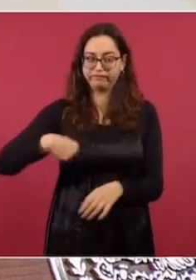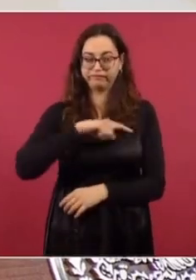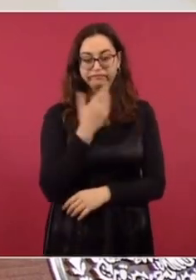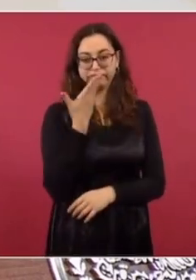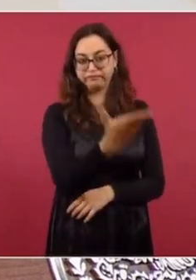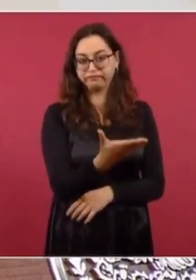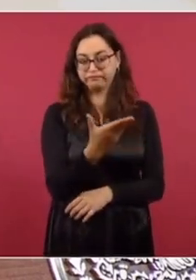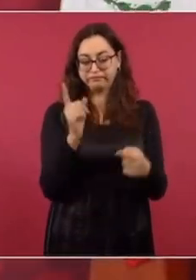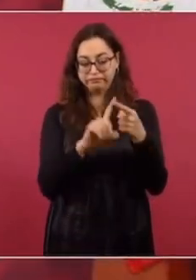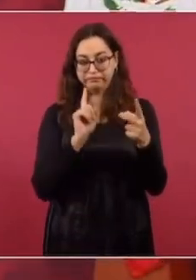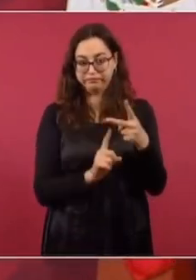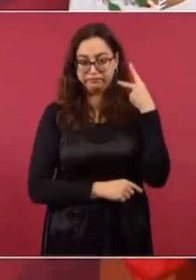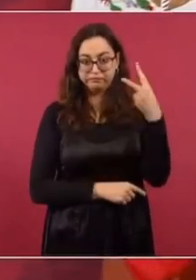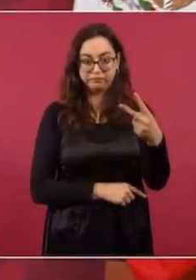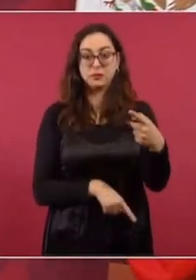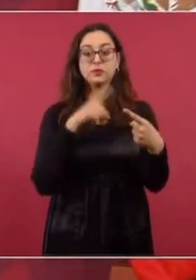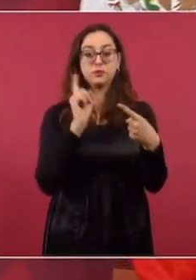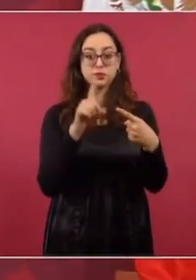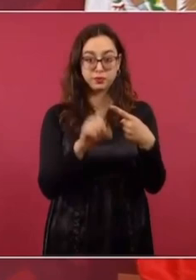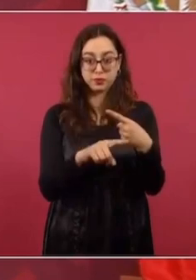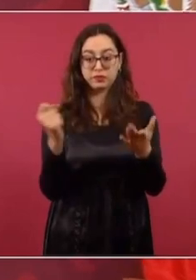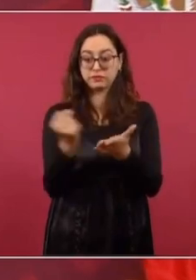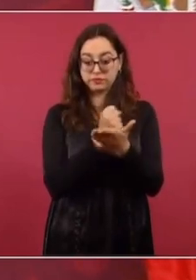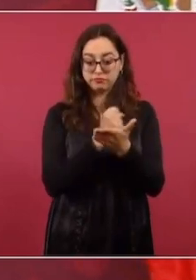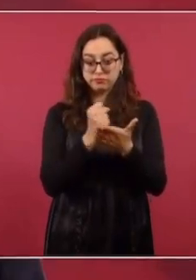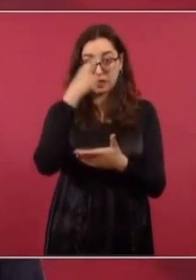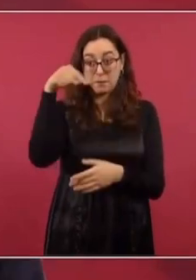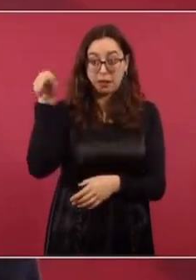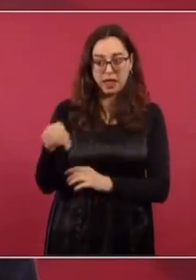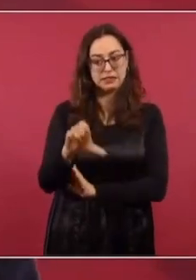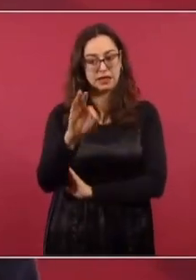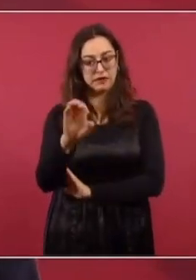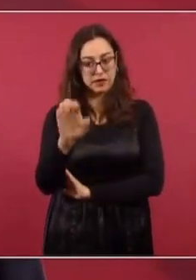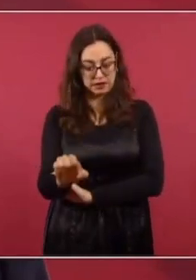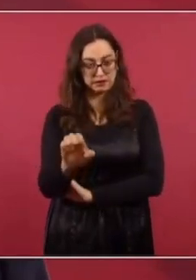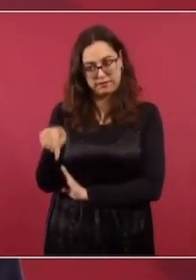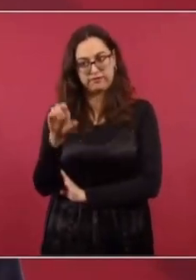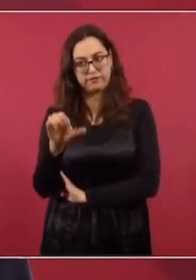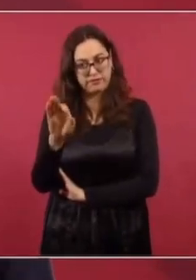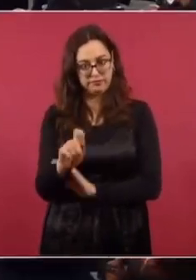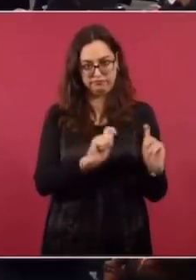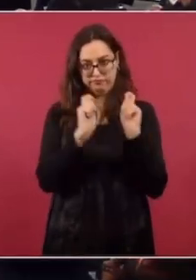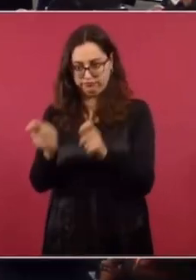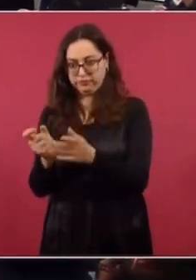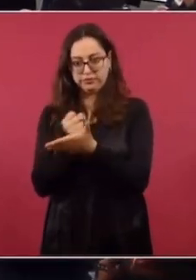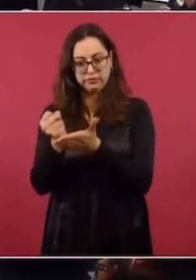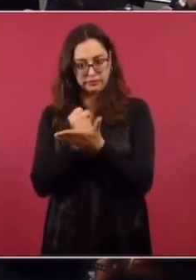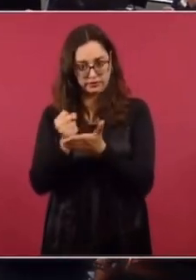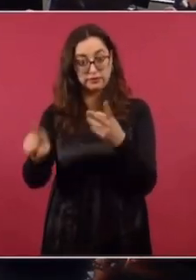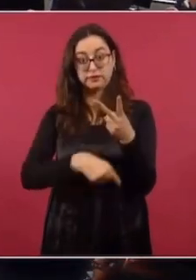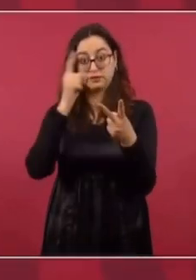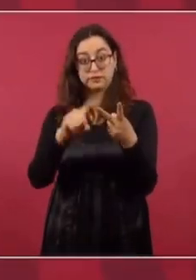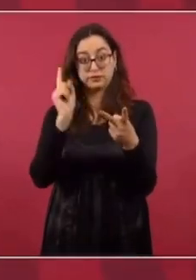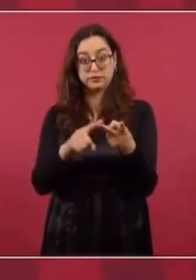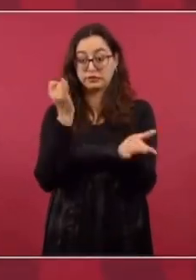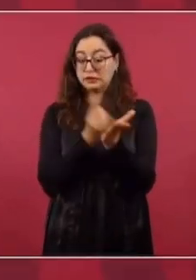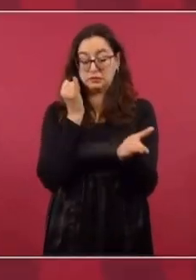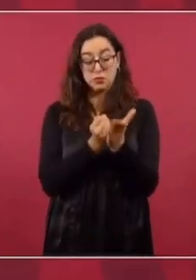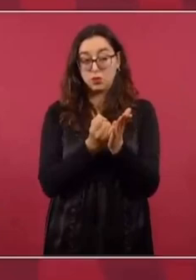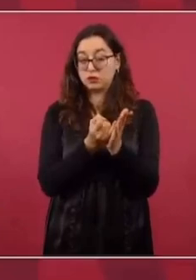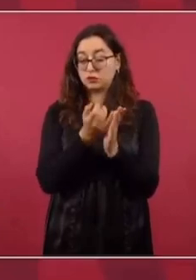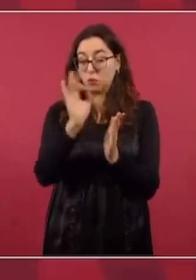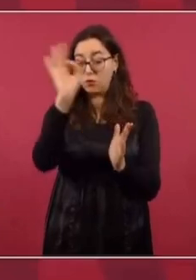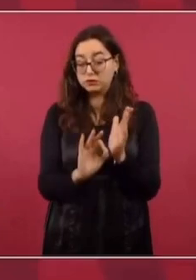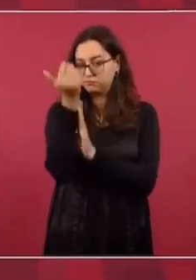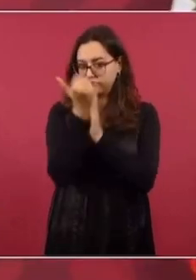nuestra. Una, que sean créditos, repito, a la Comisión Federal de Electricidad, créditos públicos. Y dos, créditos con tasas